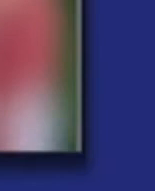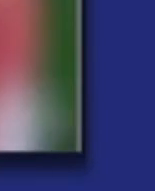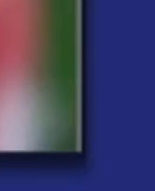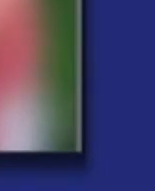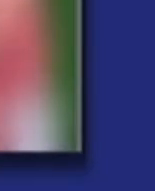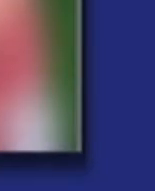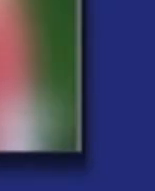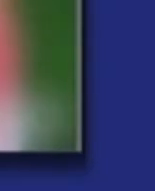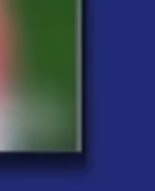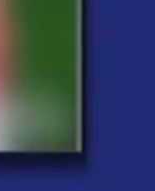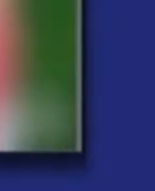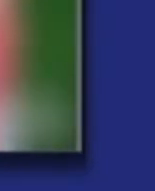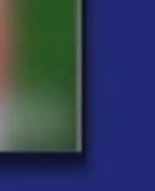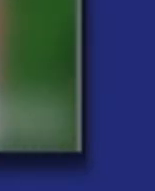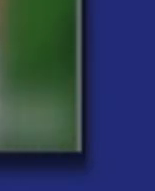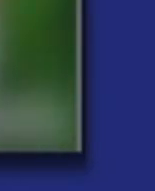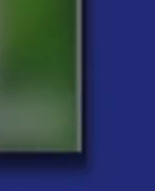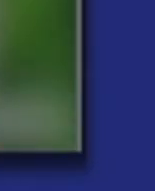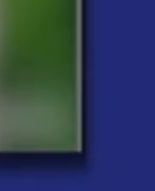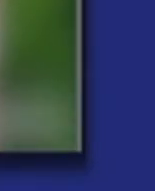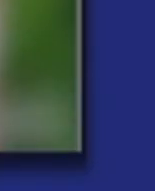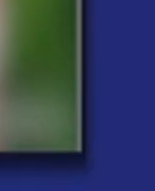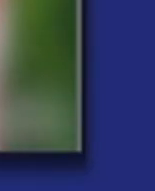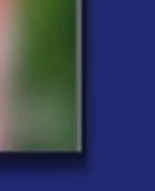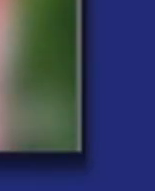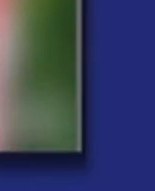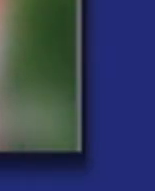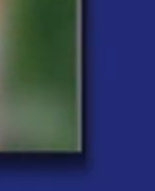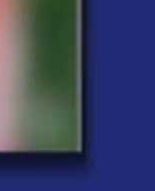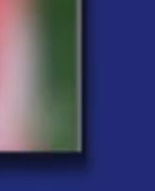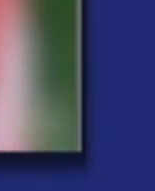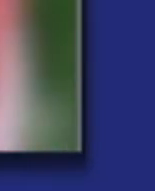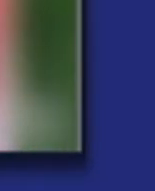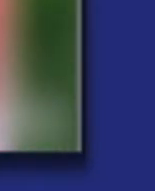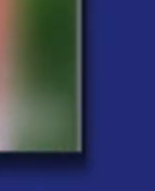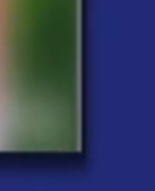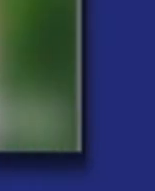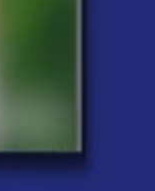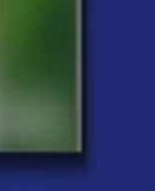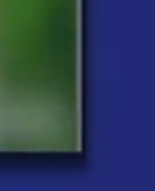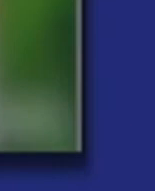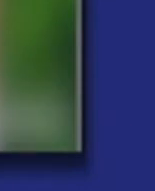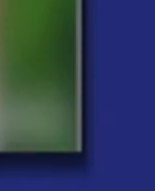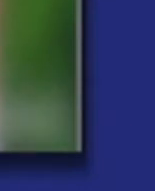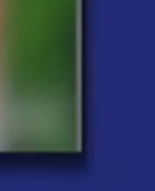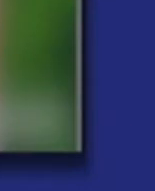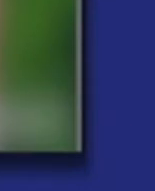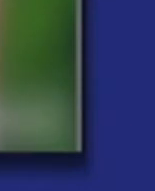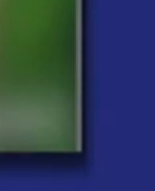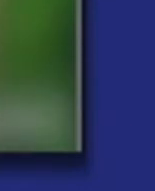su vida ha bajado y brinco, y cuando pide a tu ahínco, trae lejón para olvidarse, la angustia se te reparte,